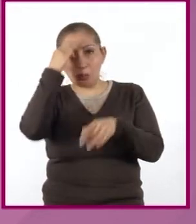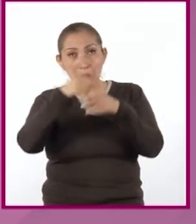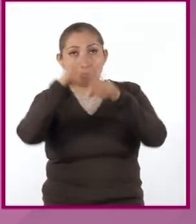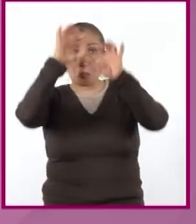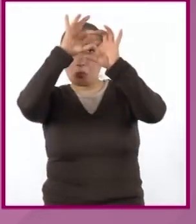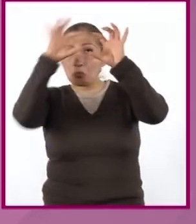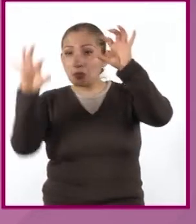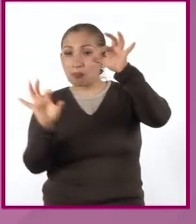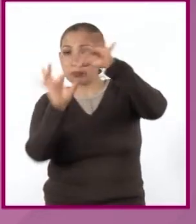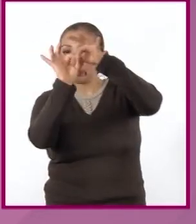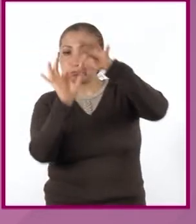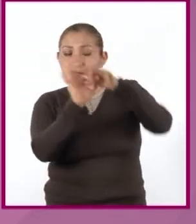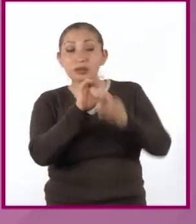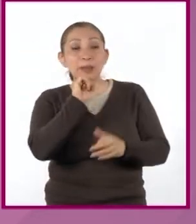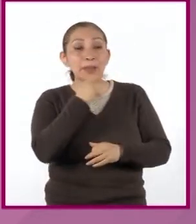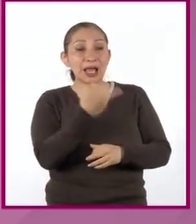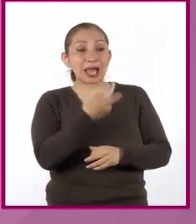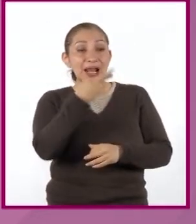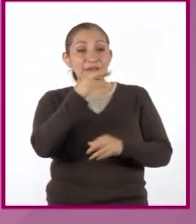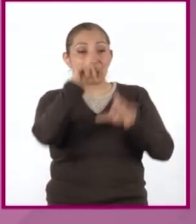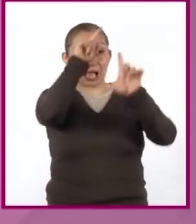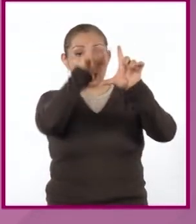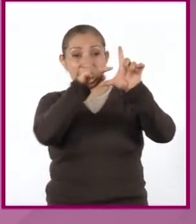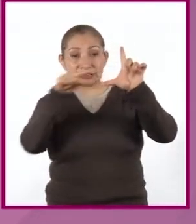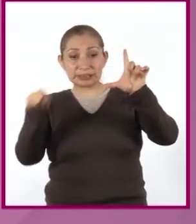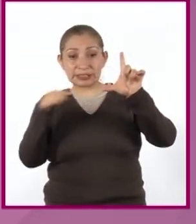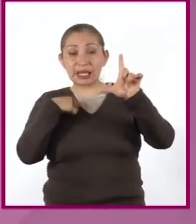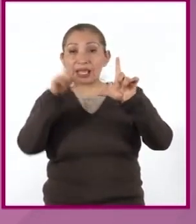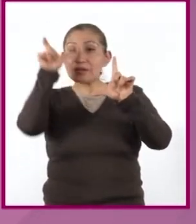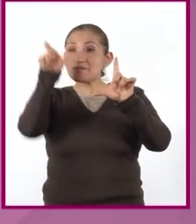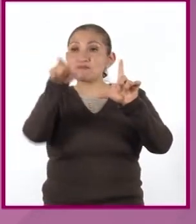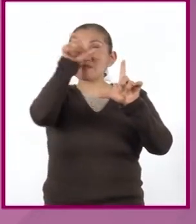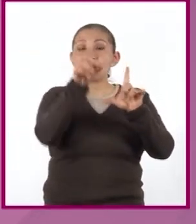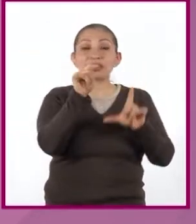También están las gráficas, diagramas y las tablas.